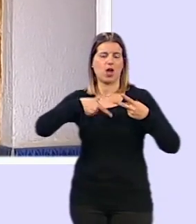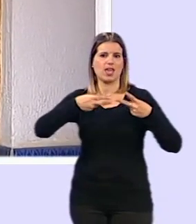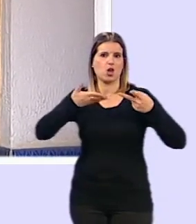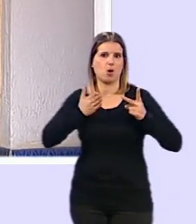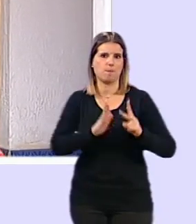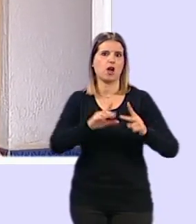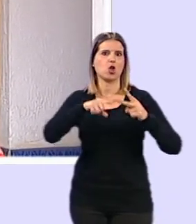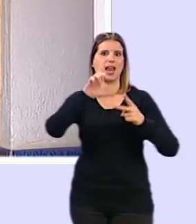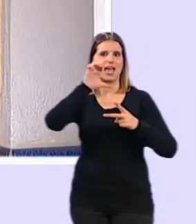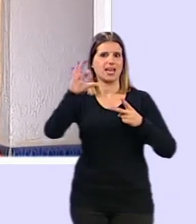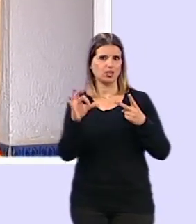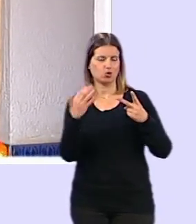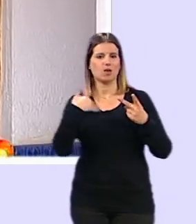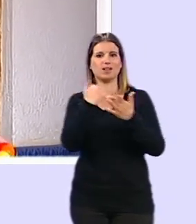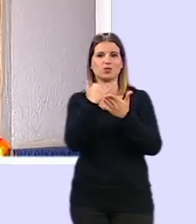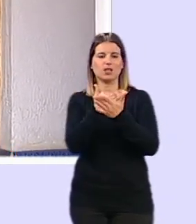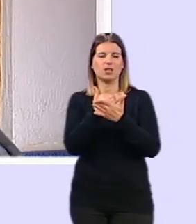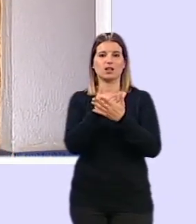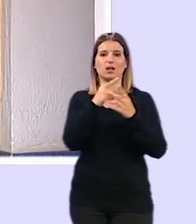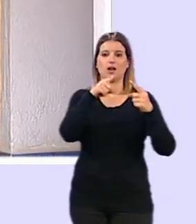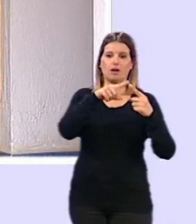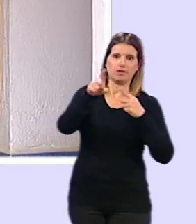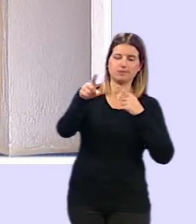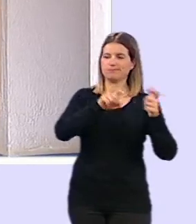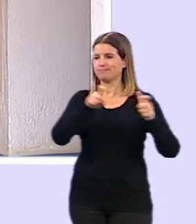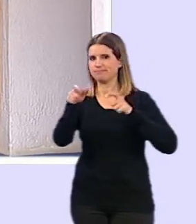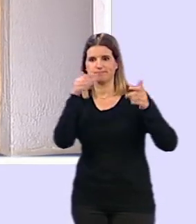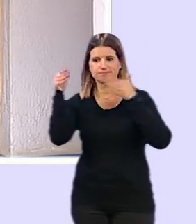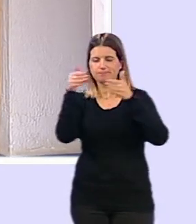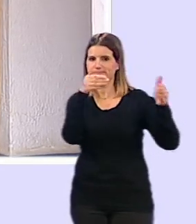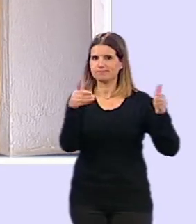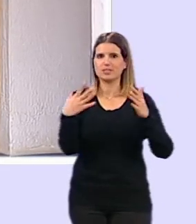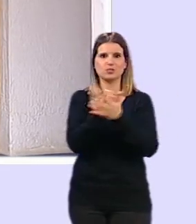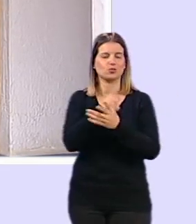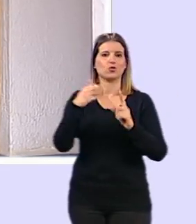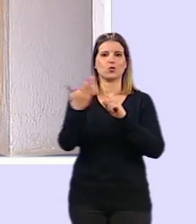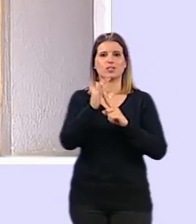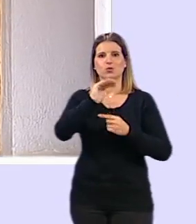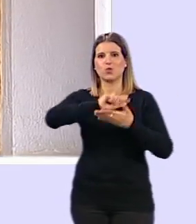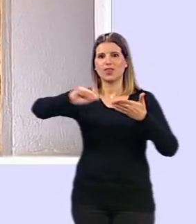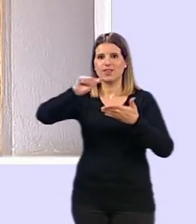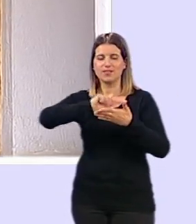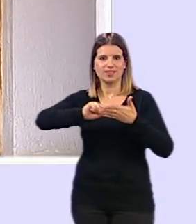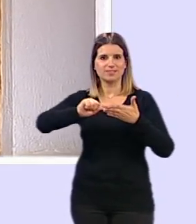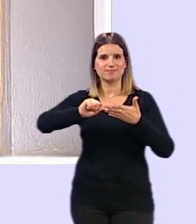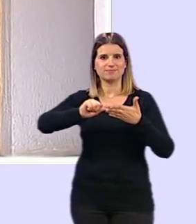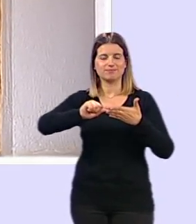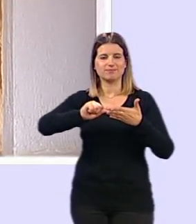en eso y así estoy entre uno y otro intentando que todos consigan hacia sus deberes y